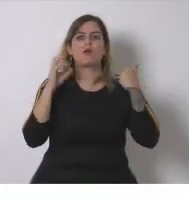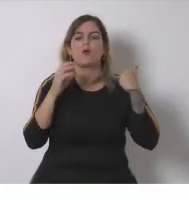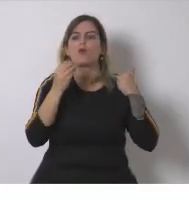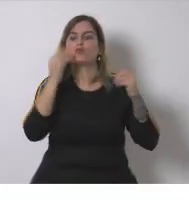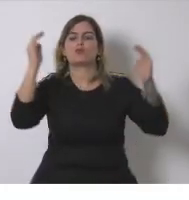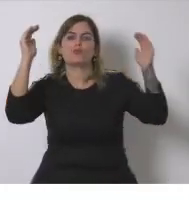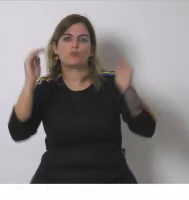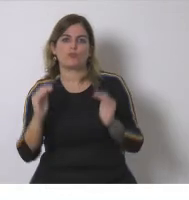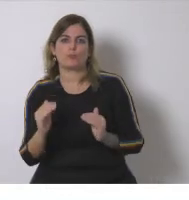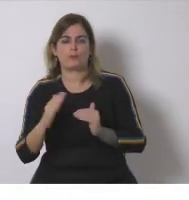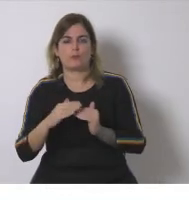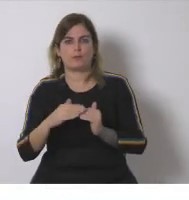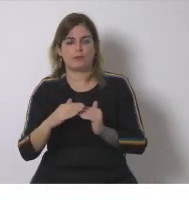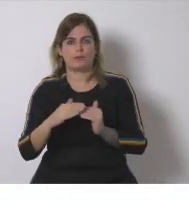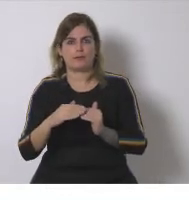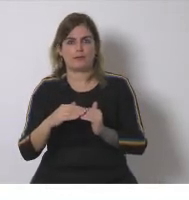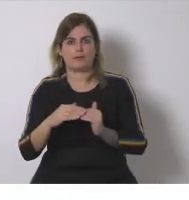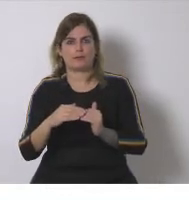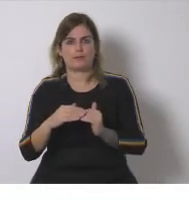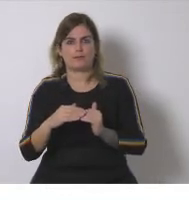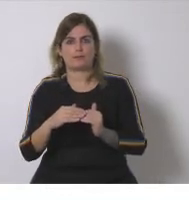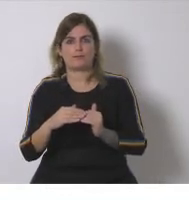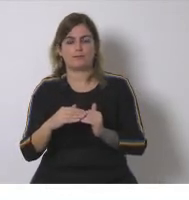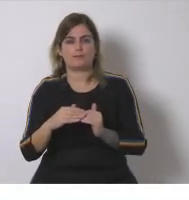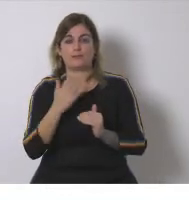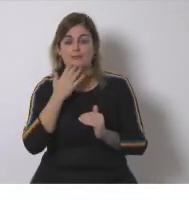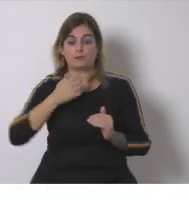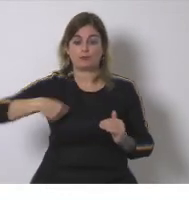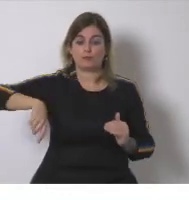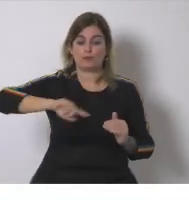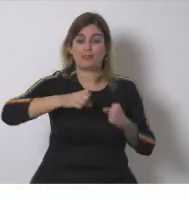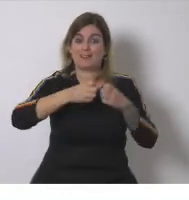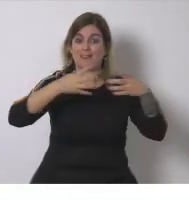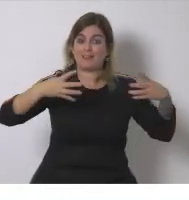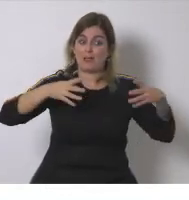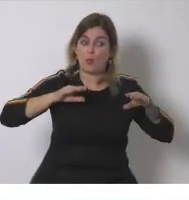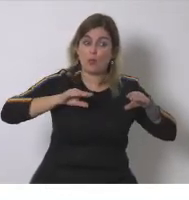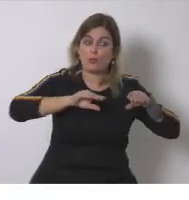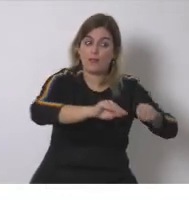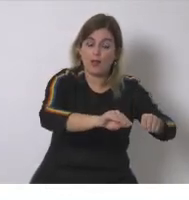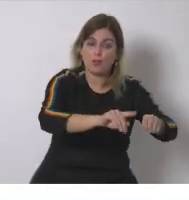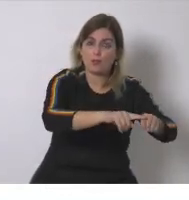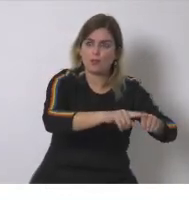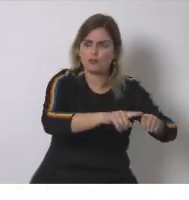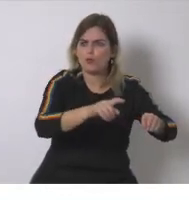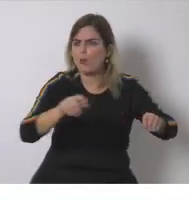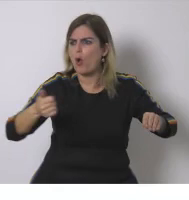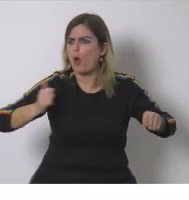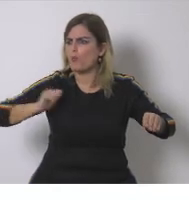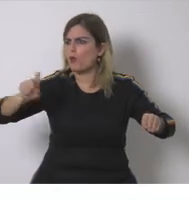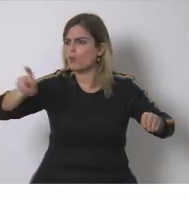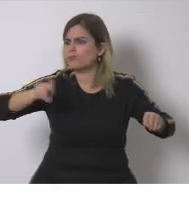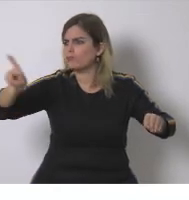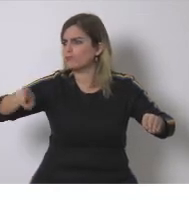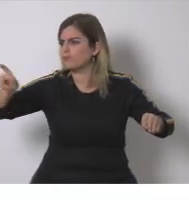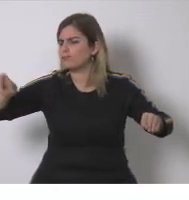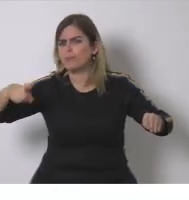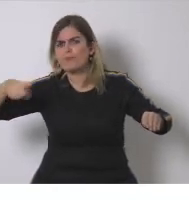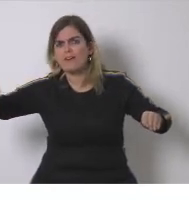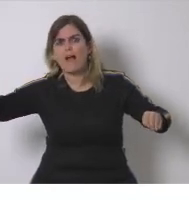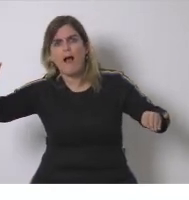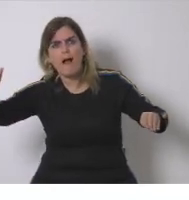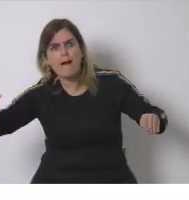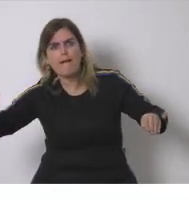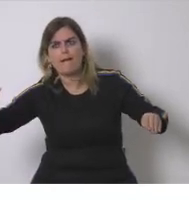pero creo que también es importante conocer la parte de reducción eficiencia del consumo y si necesitamos